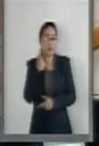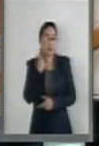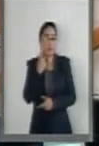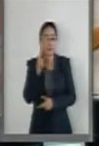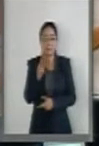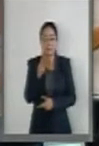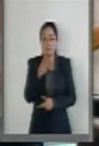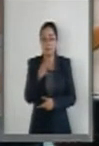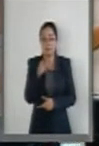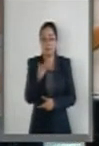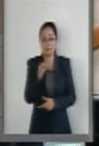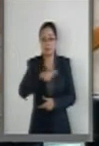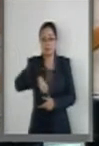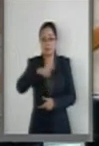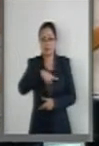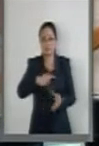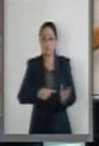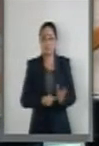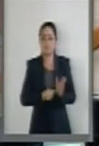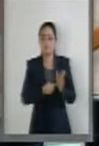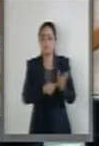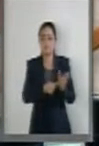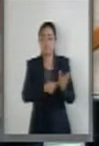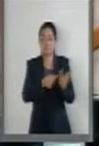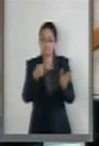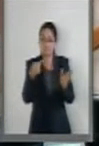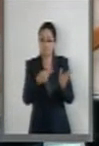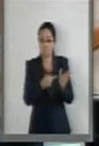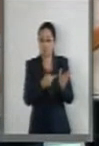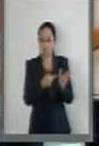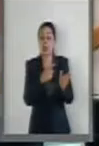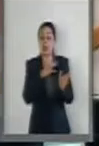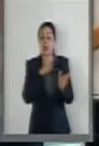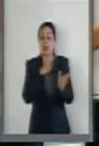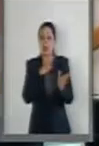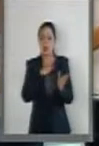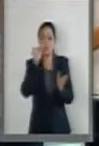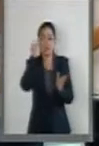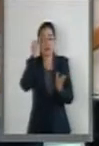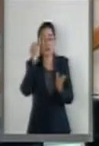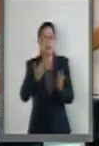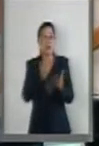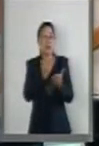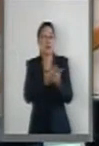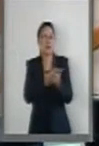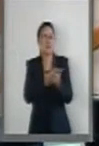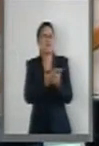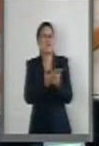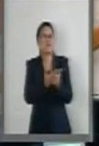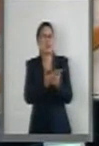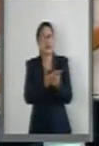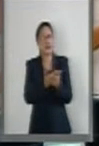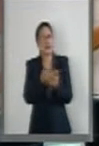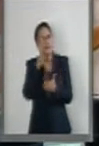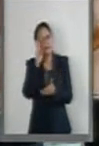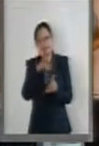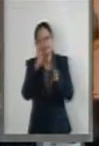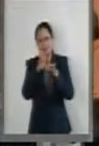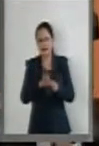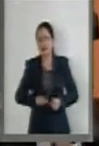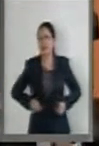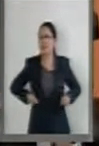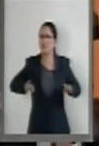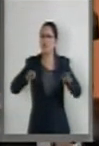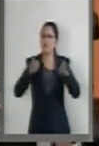Con su venia, senador presidente, compañeras y compañeros senadores, a nombre de